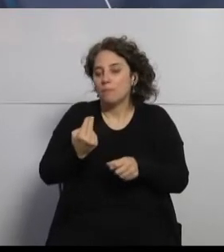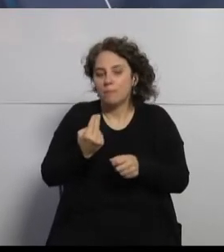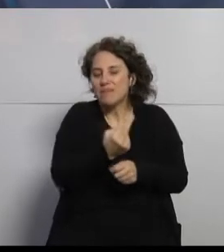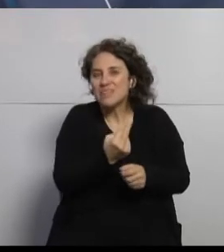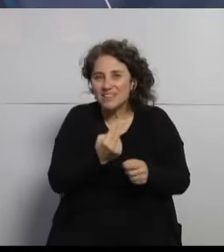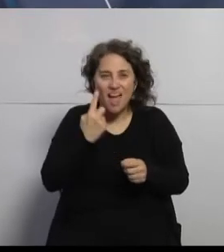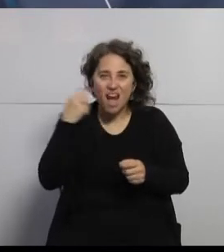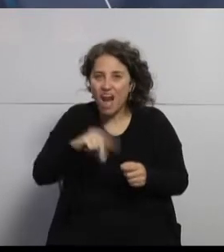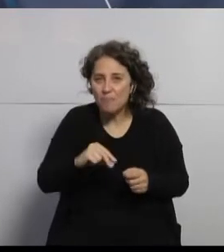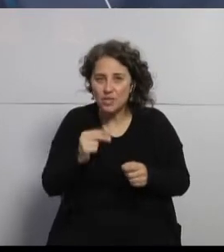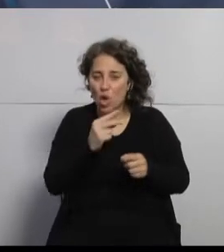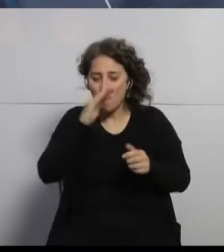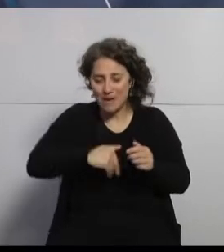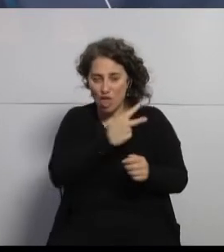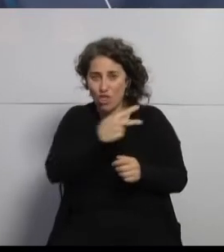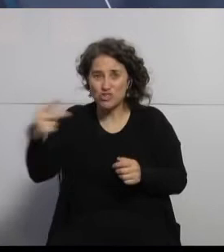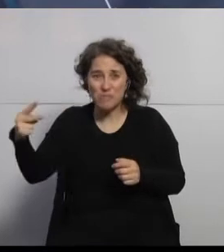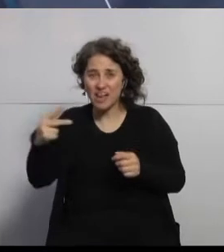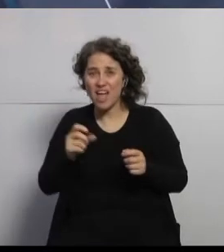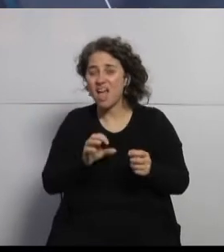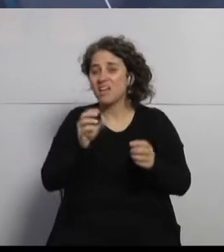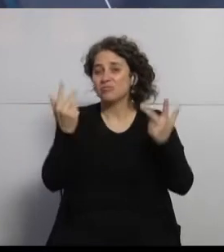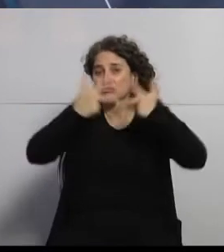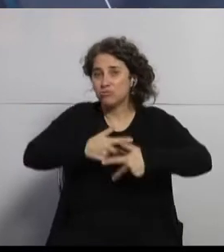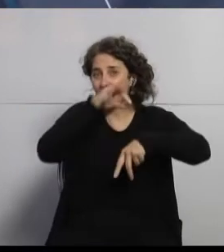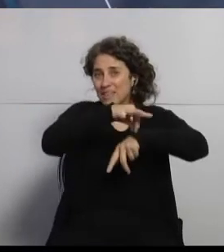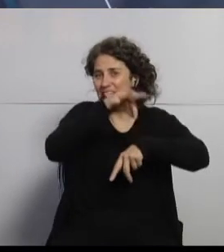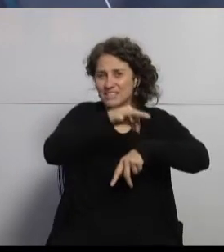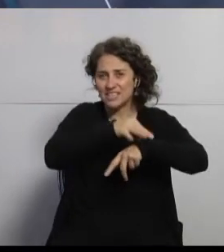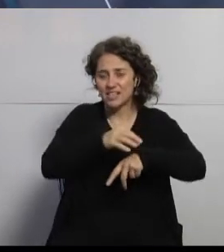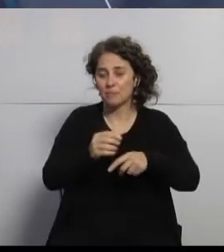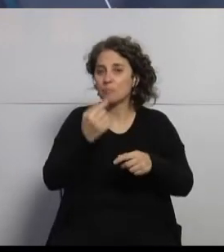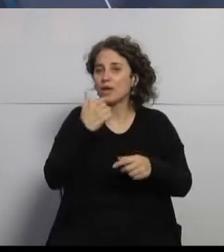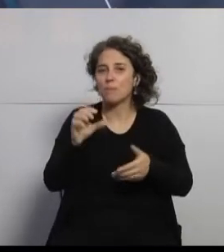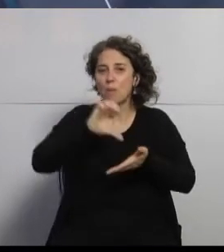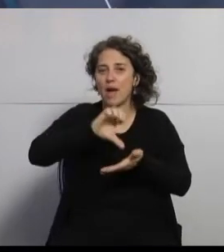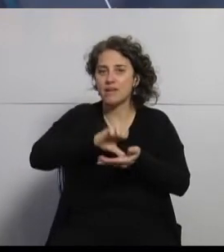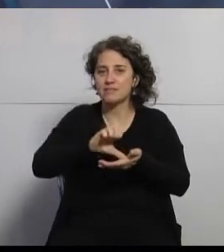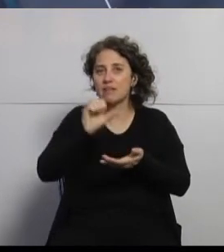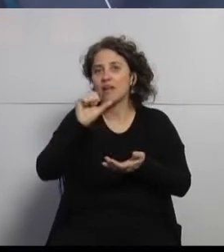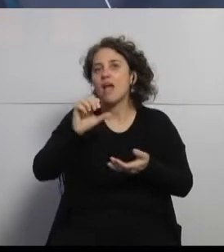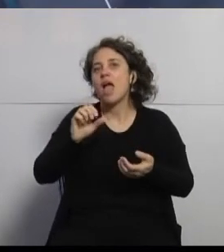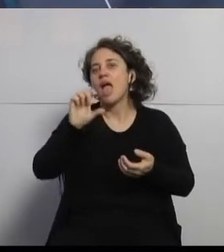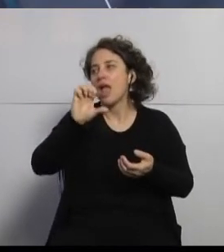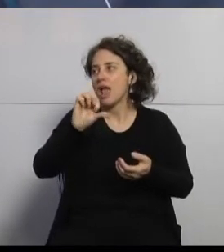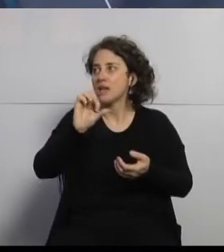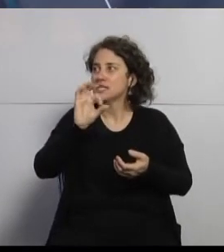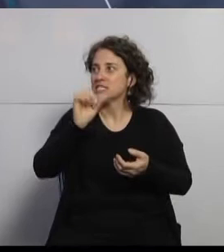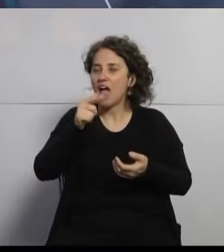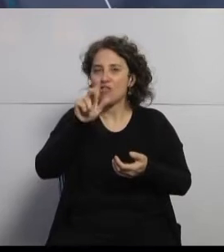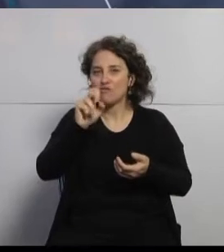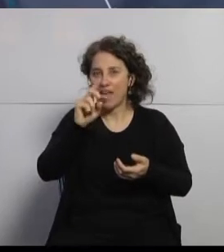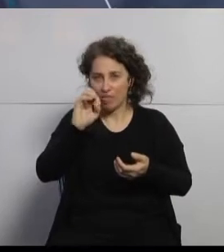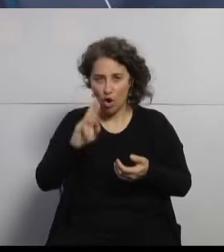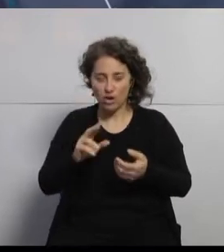rápido en menos de dos semanas de servicios de telemedicina. Una experiencia fue en El Salvador, en el Seguro Social de El Salvador. Habilitaron 600